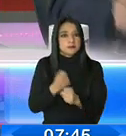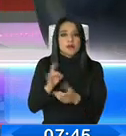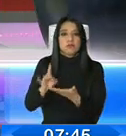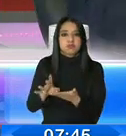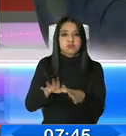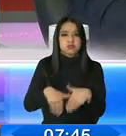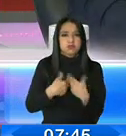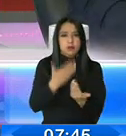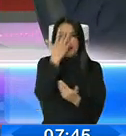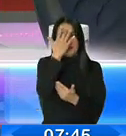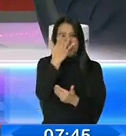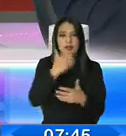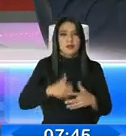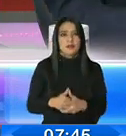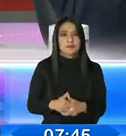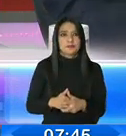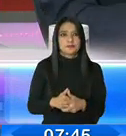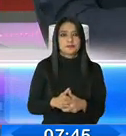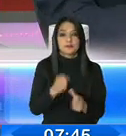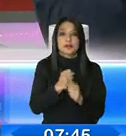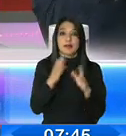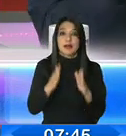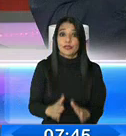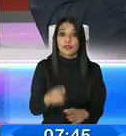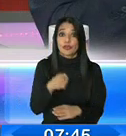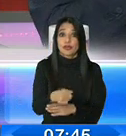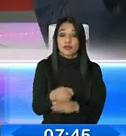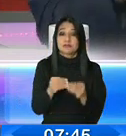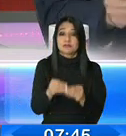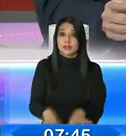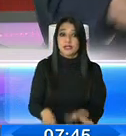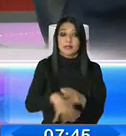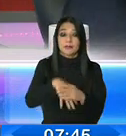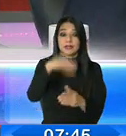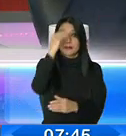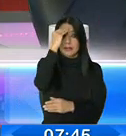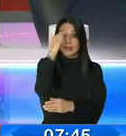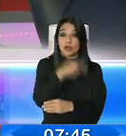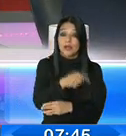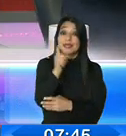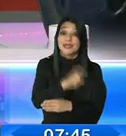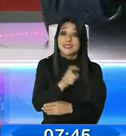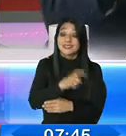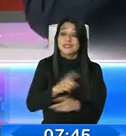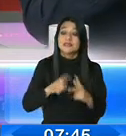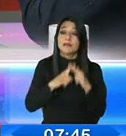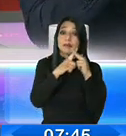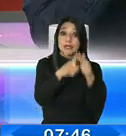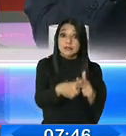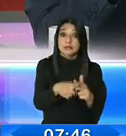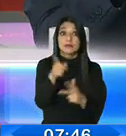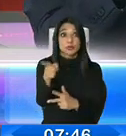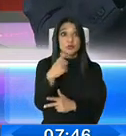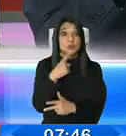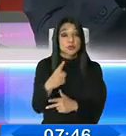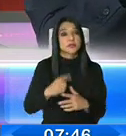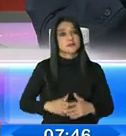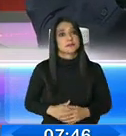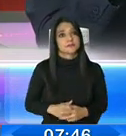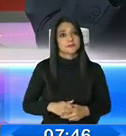pregunta? ¿Por qué esos desempleados se van a volver emprendedores? Y ahí se va a necesitar la ayuda que usted está diciendo.